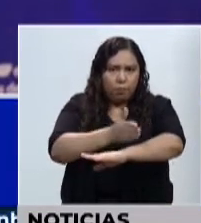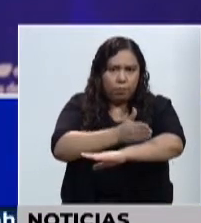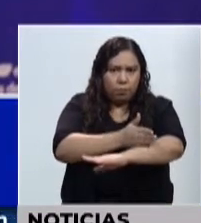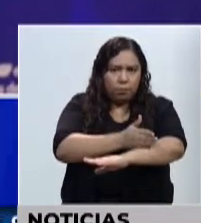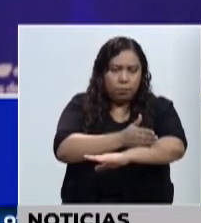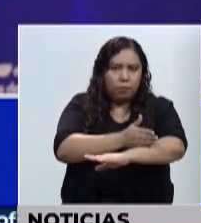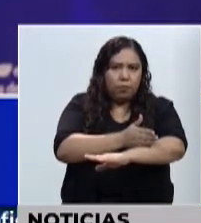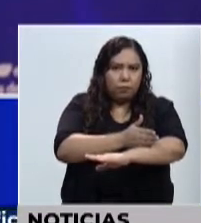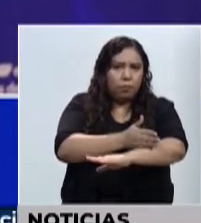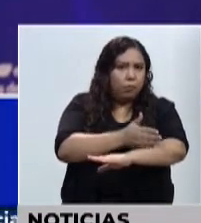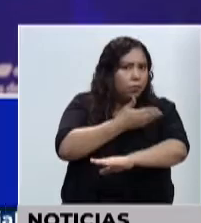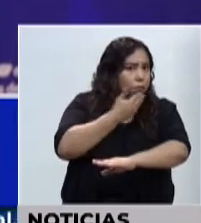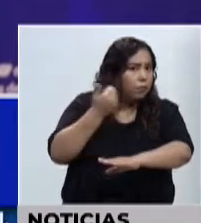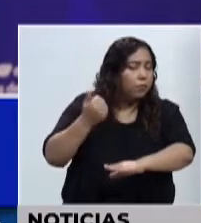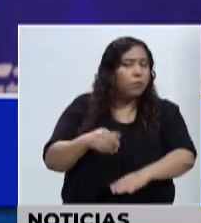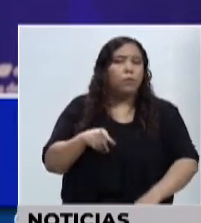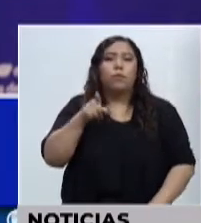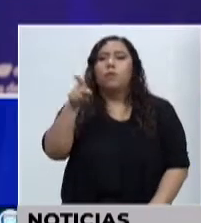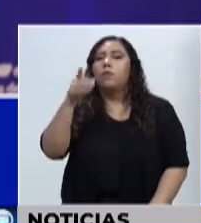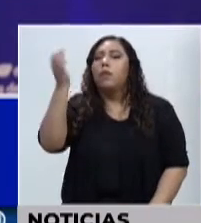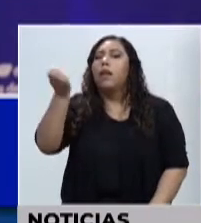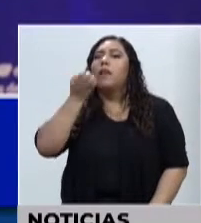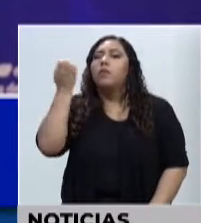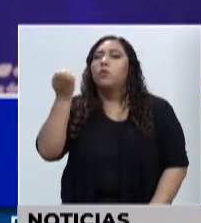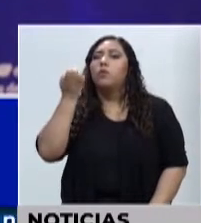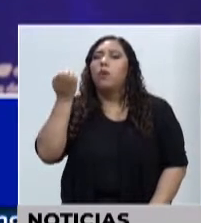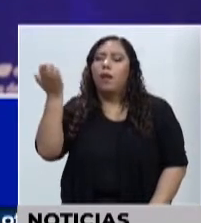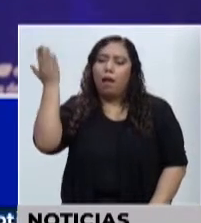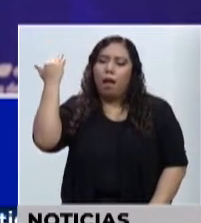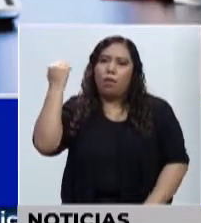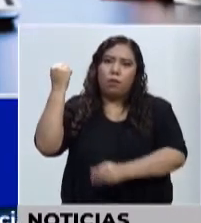Gerencia Pública desde su creación hasta el día de hoy?